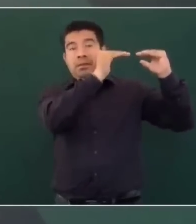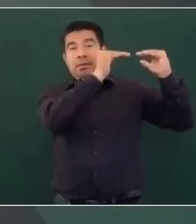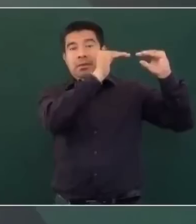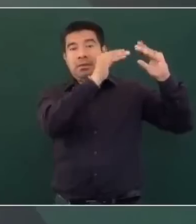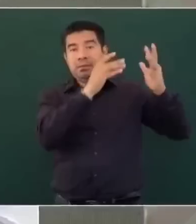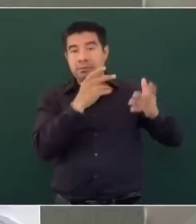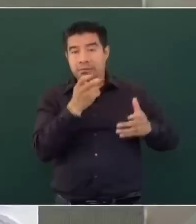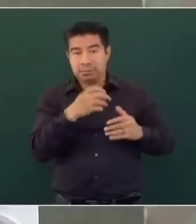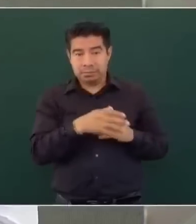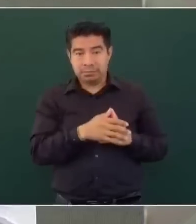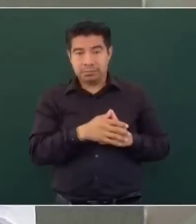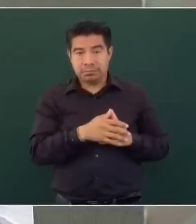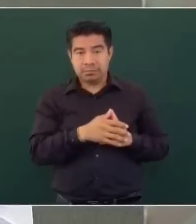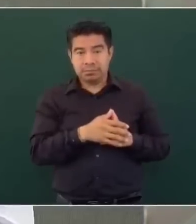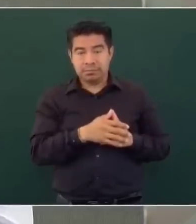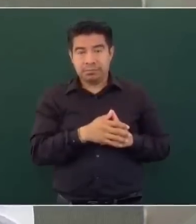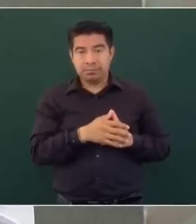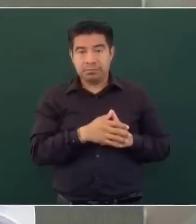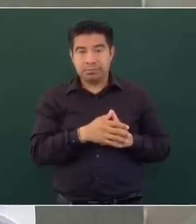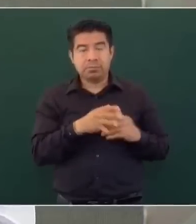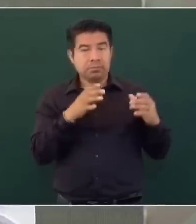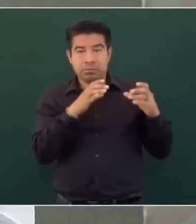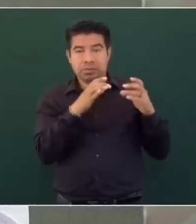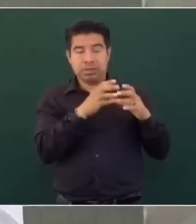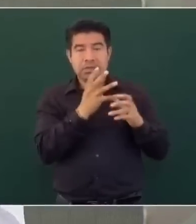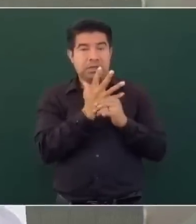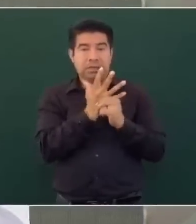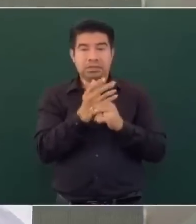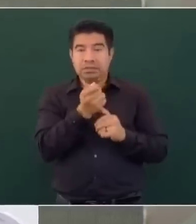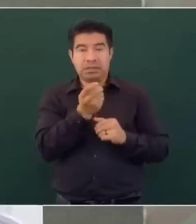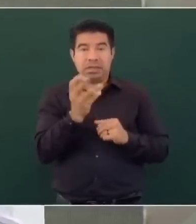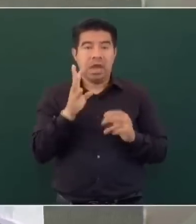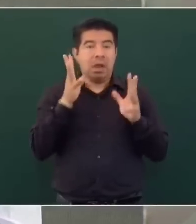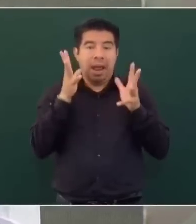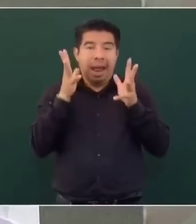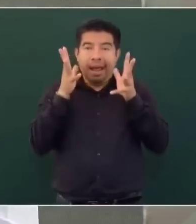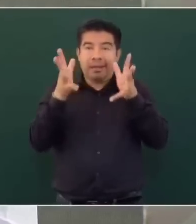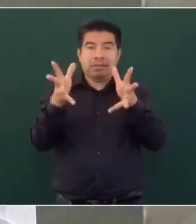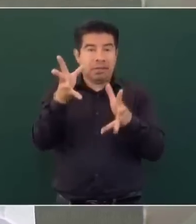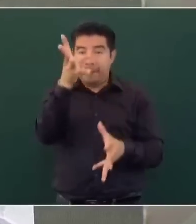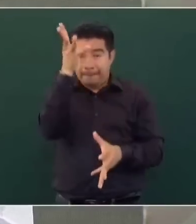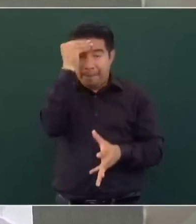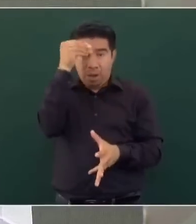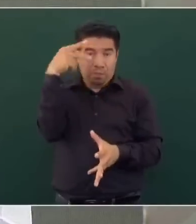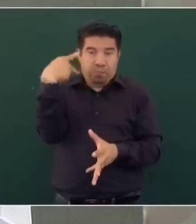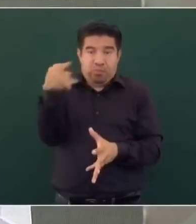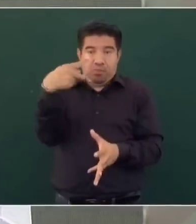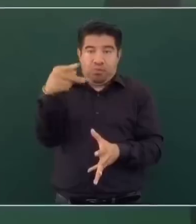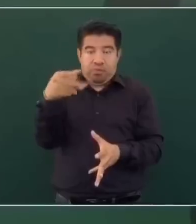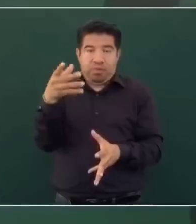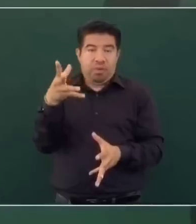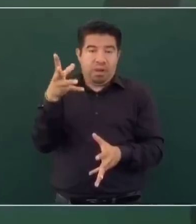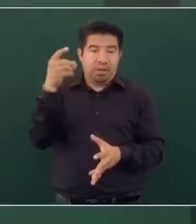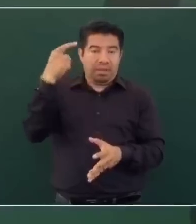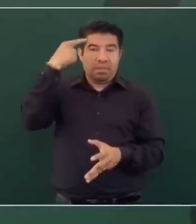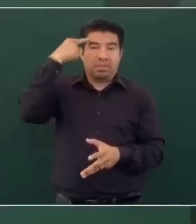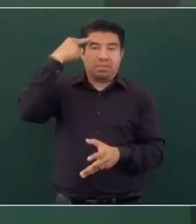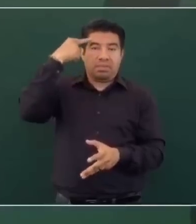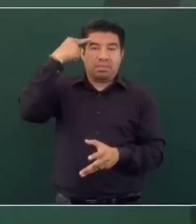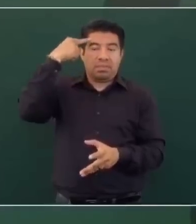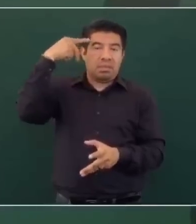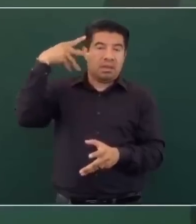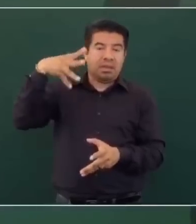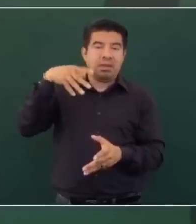aprendieron, así se formaron, no tienen